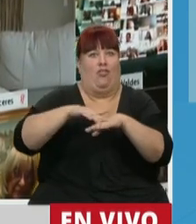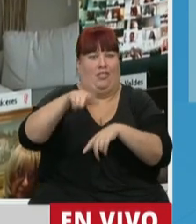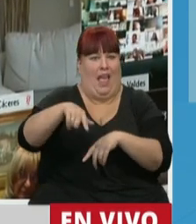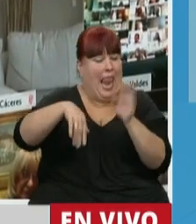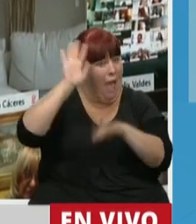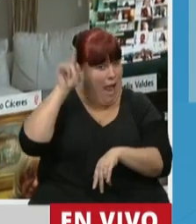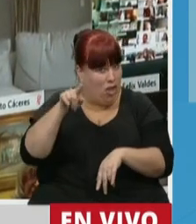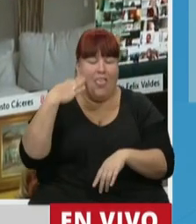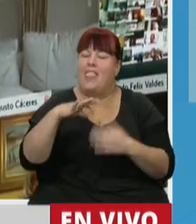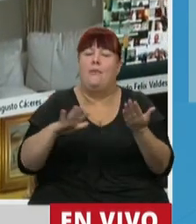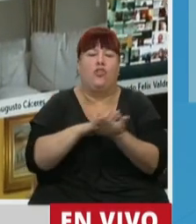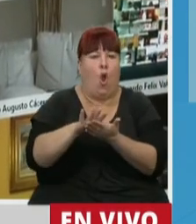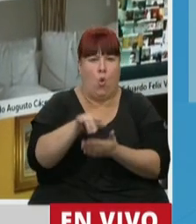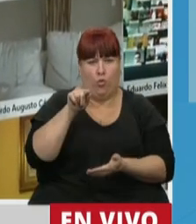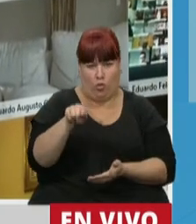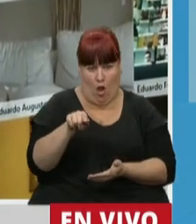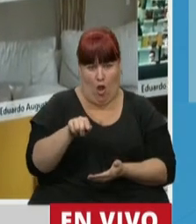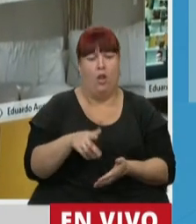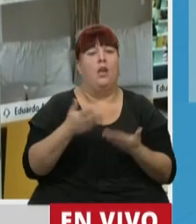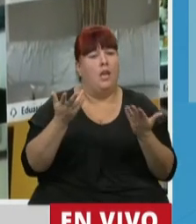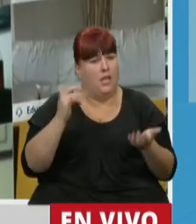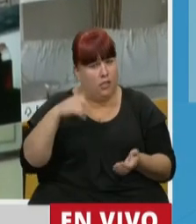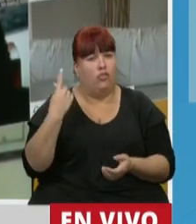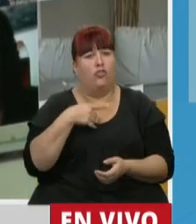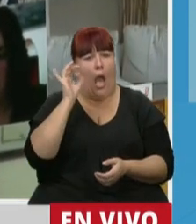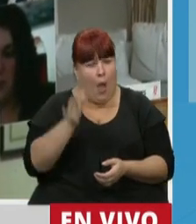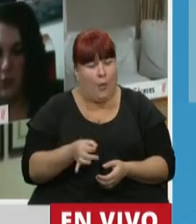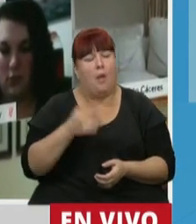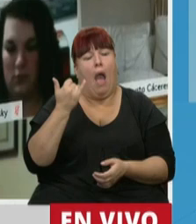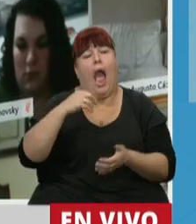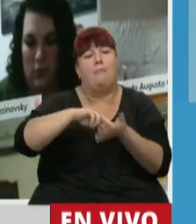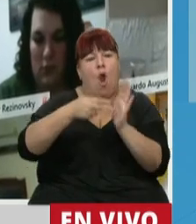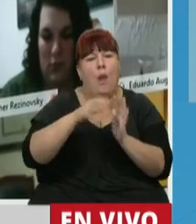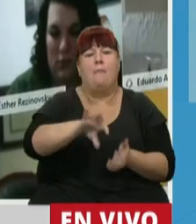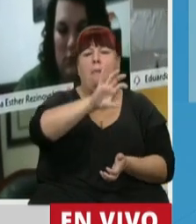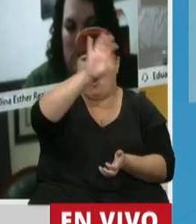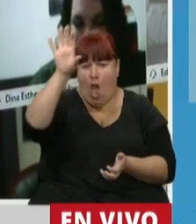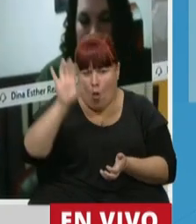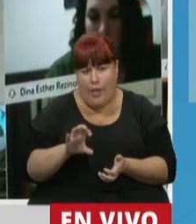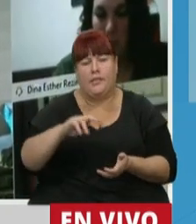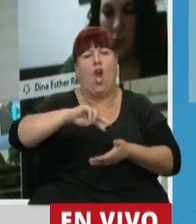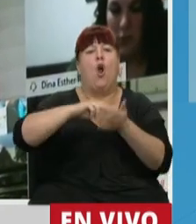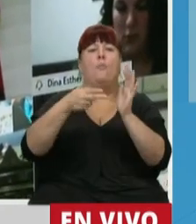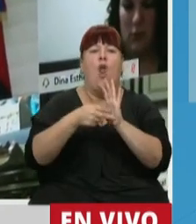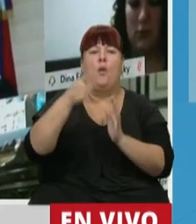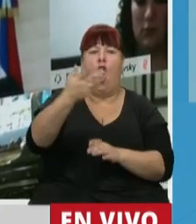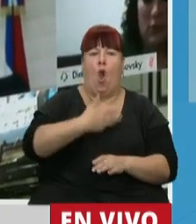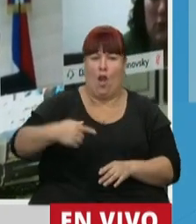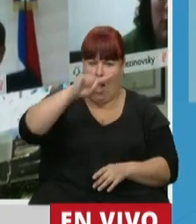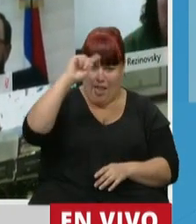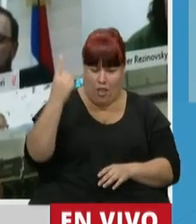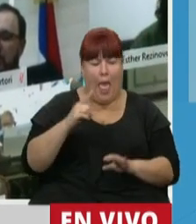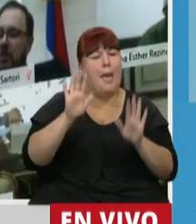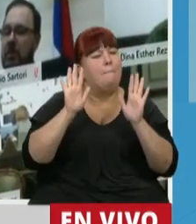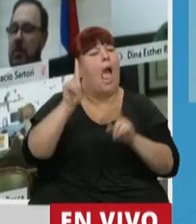ellas. Hay que resolver ese tema. Por supuesto, sabemos los problemas que tienen las provincias, los problemas que tiene el Gobierno Nacional.